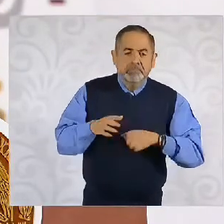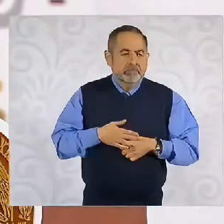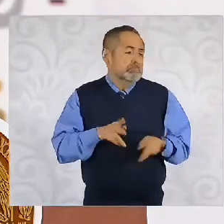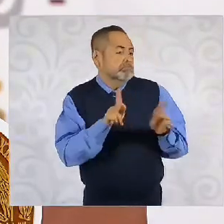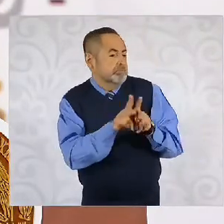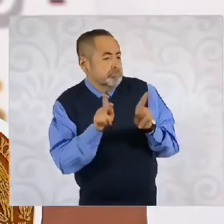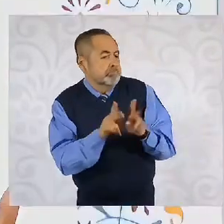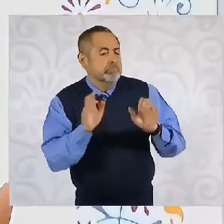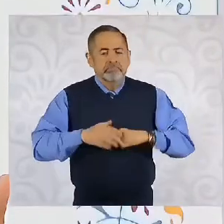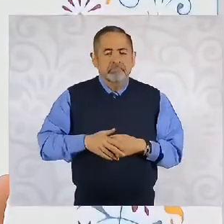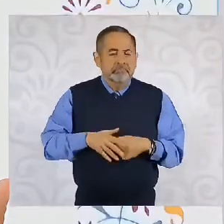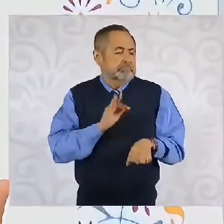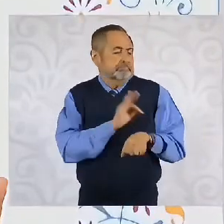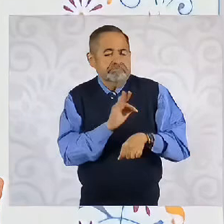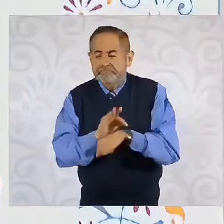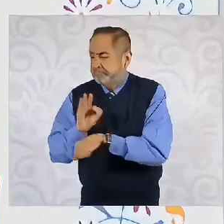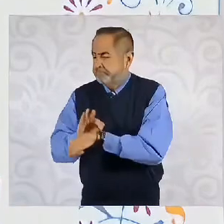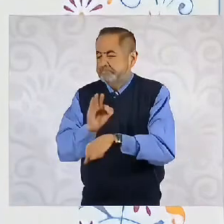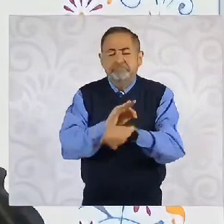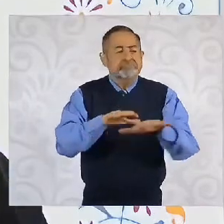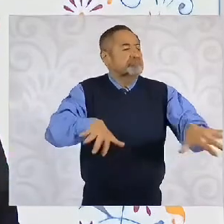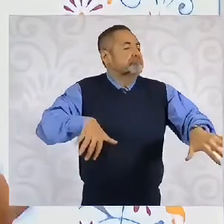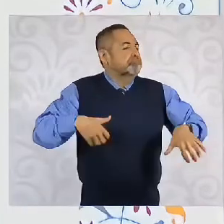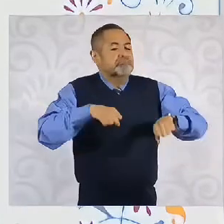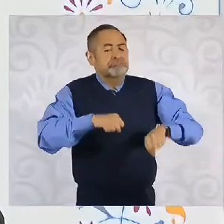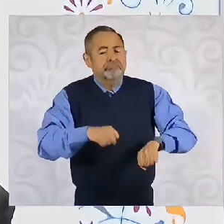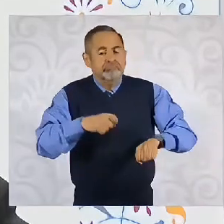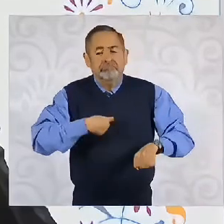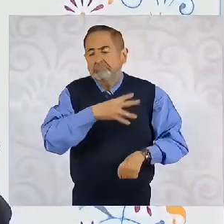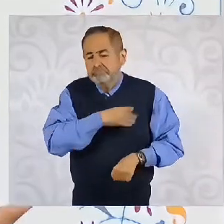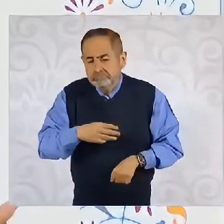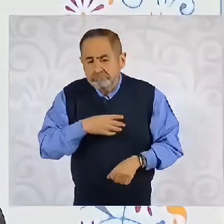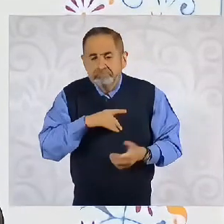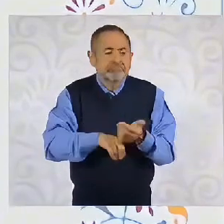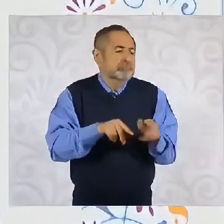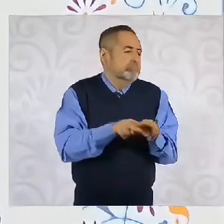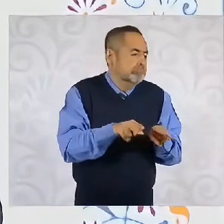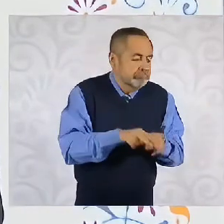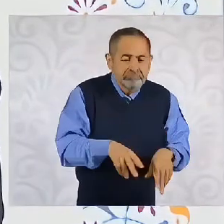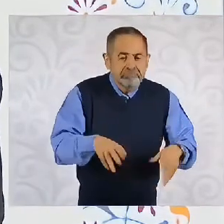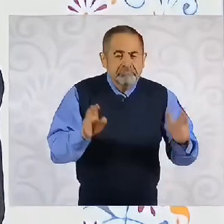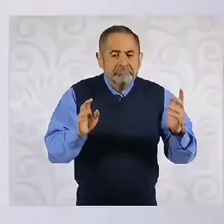primo, por el hijo, por el nieto.